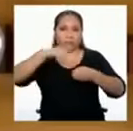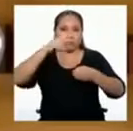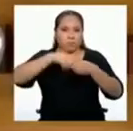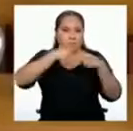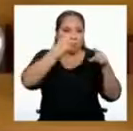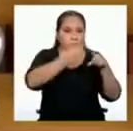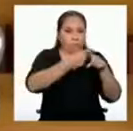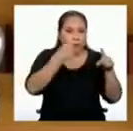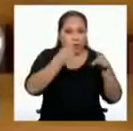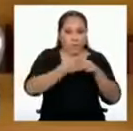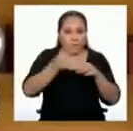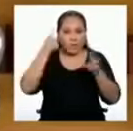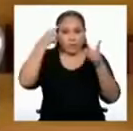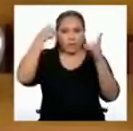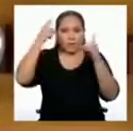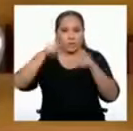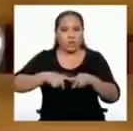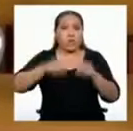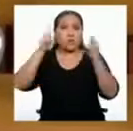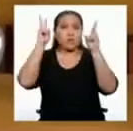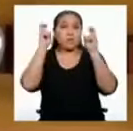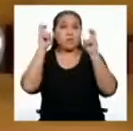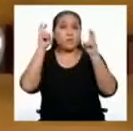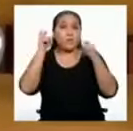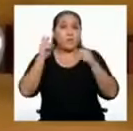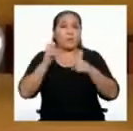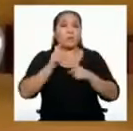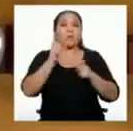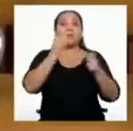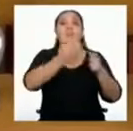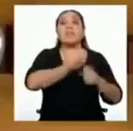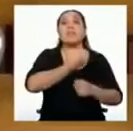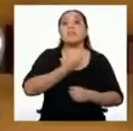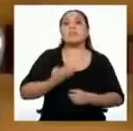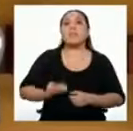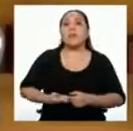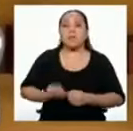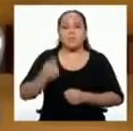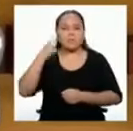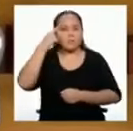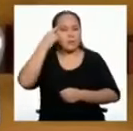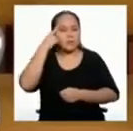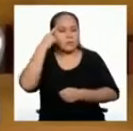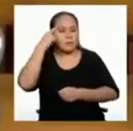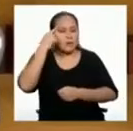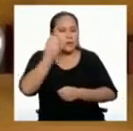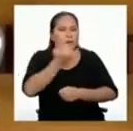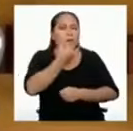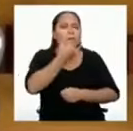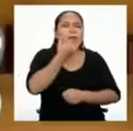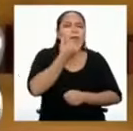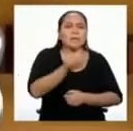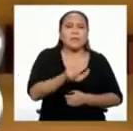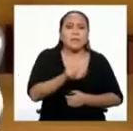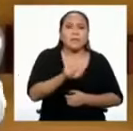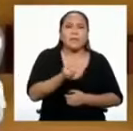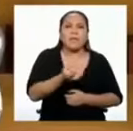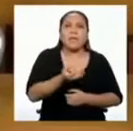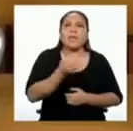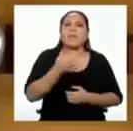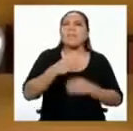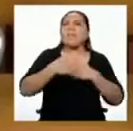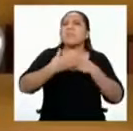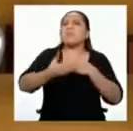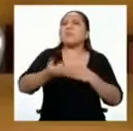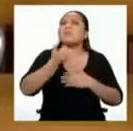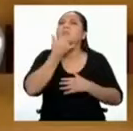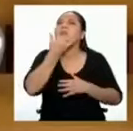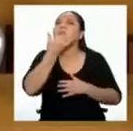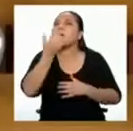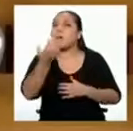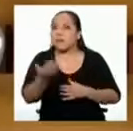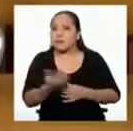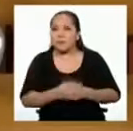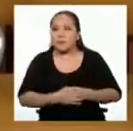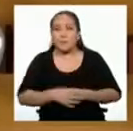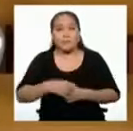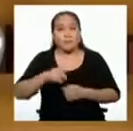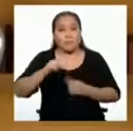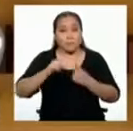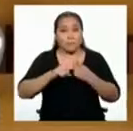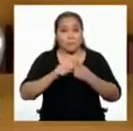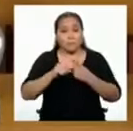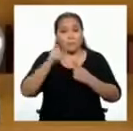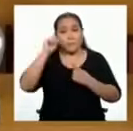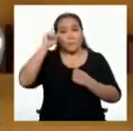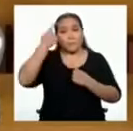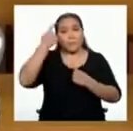asuntos públicos para analizar por qué ocurren y qué consecuencias tienen. En este caso, pensemos por qué las